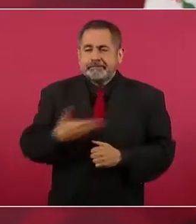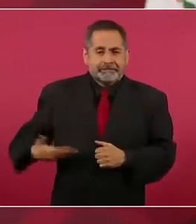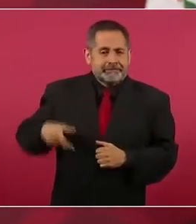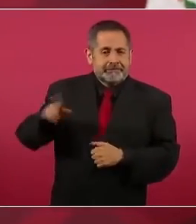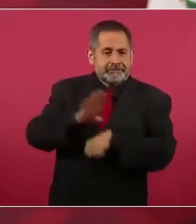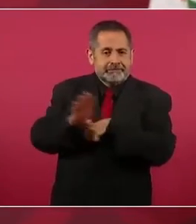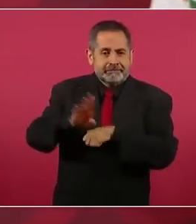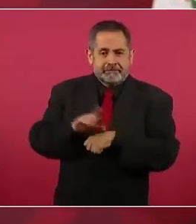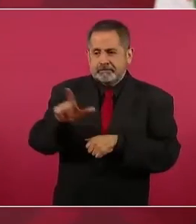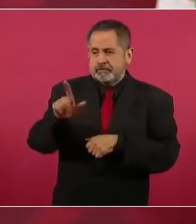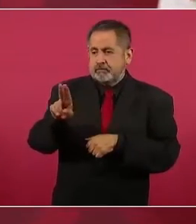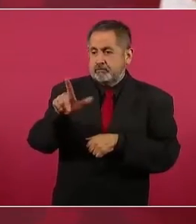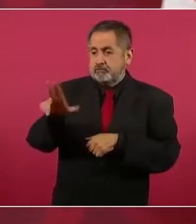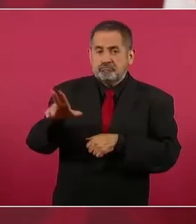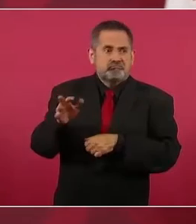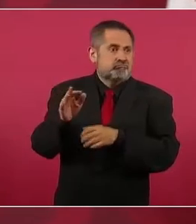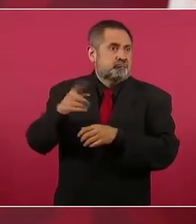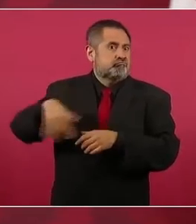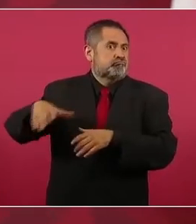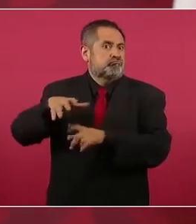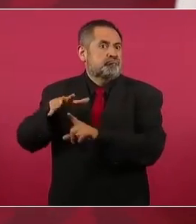Lula era más aceptado